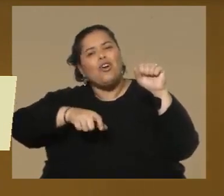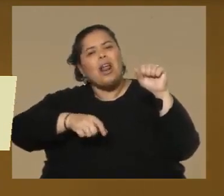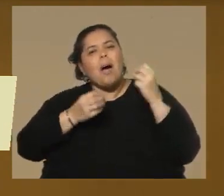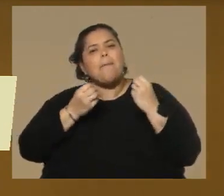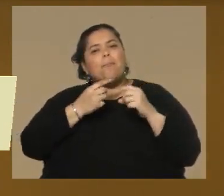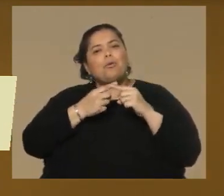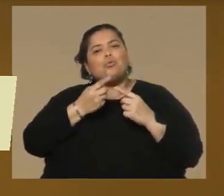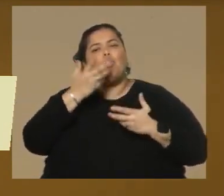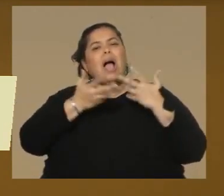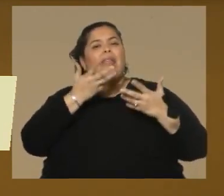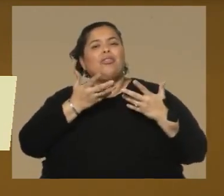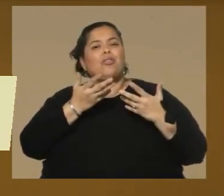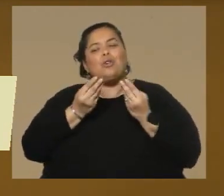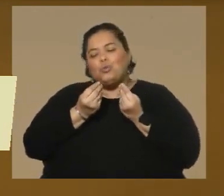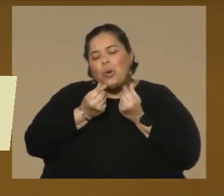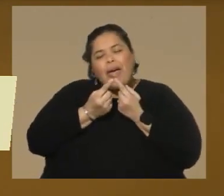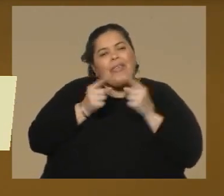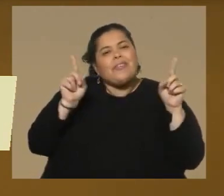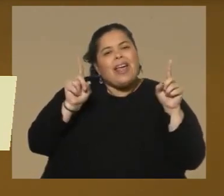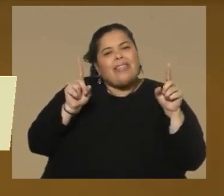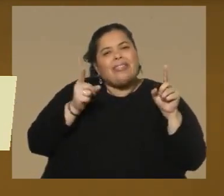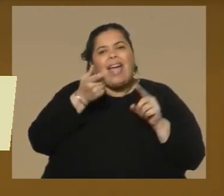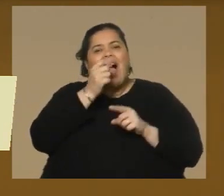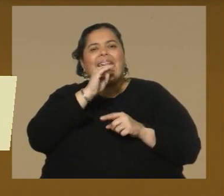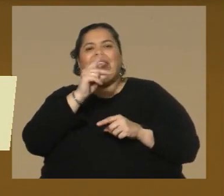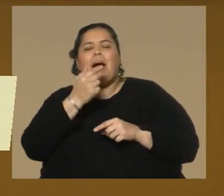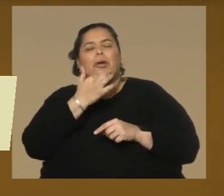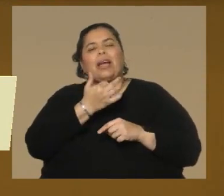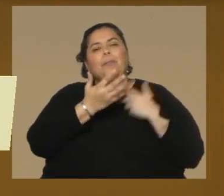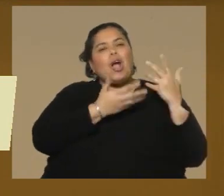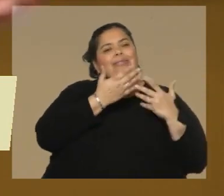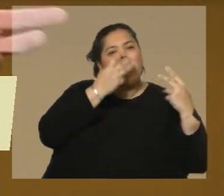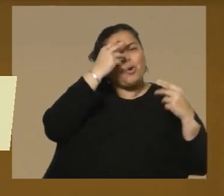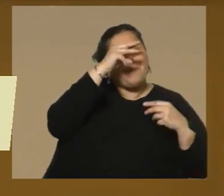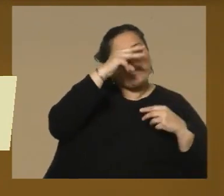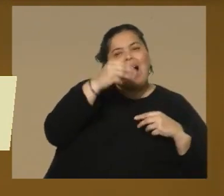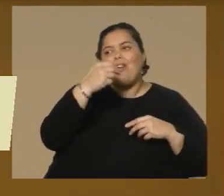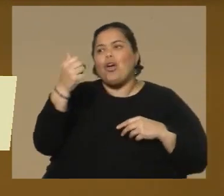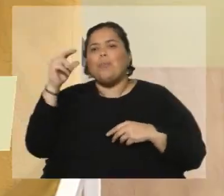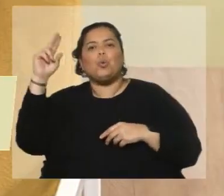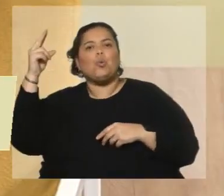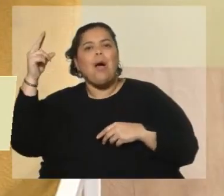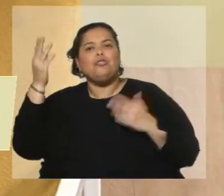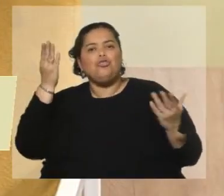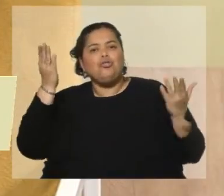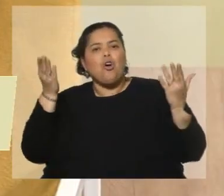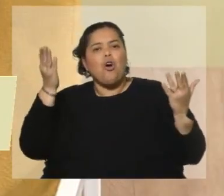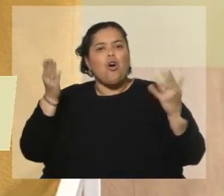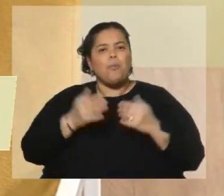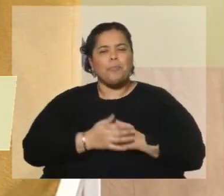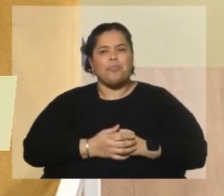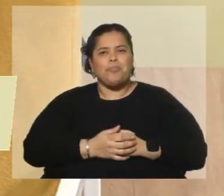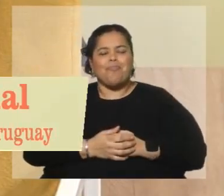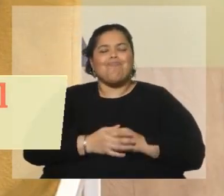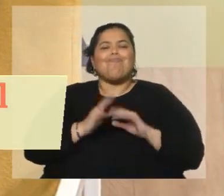canto? ¿Suena diferente a Aida cantado por una soprano mexicana que por una soprano uruguaya? Bueno, dicen que